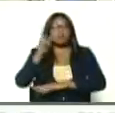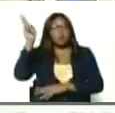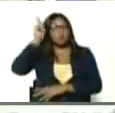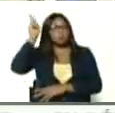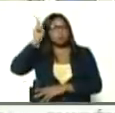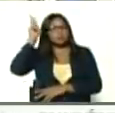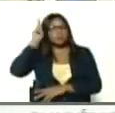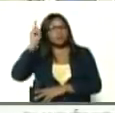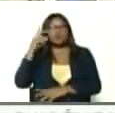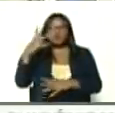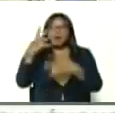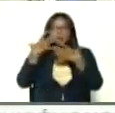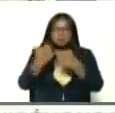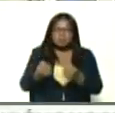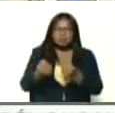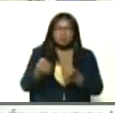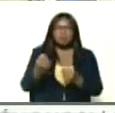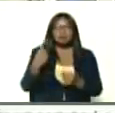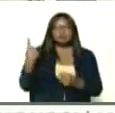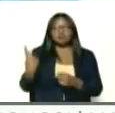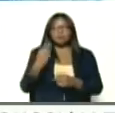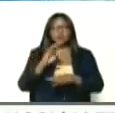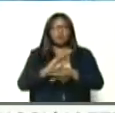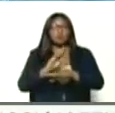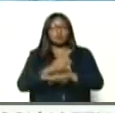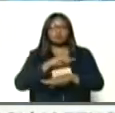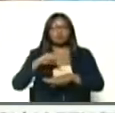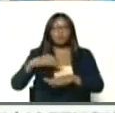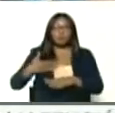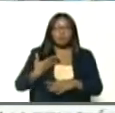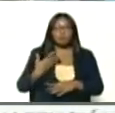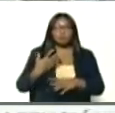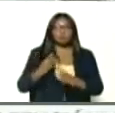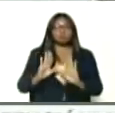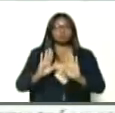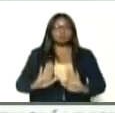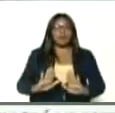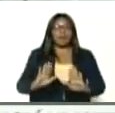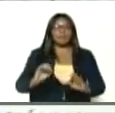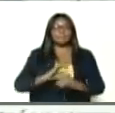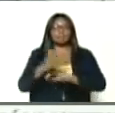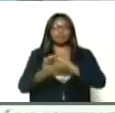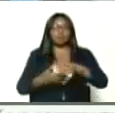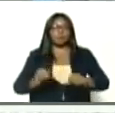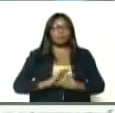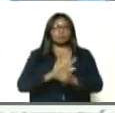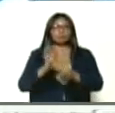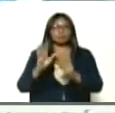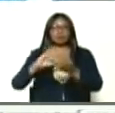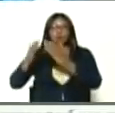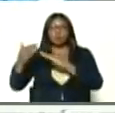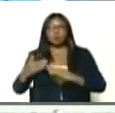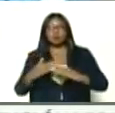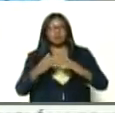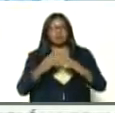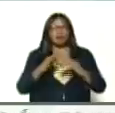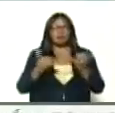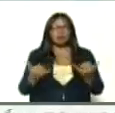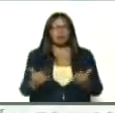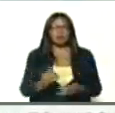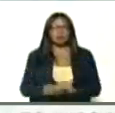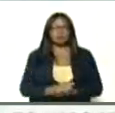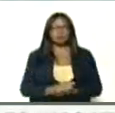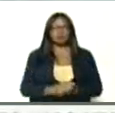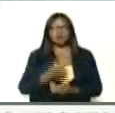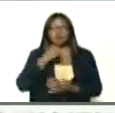allí, entendiendo, que solamente cuidando, nosotros podemos, parar definitivamente, el contagio comunitario, y Santelena de Obrén, con orgullo